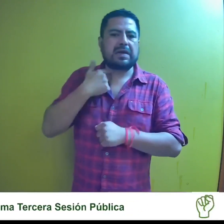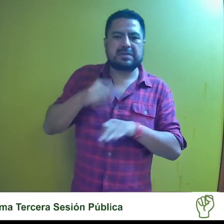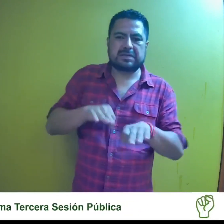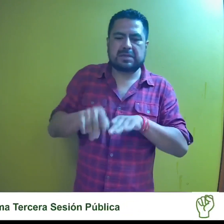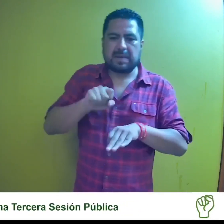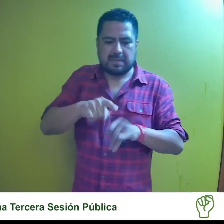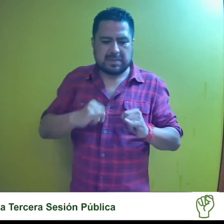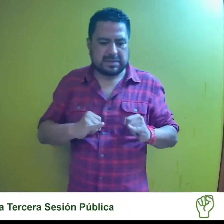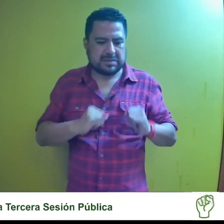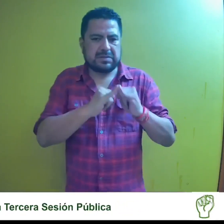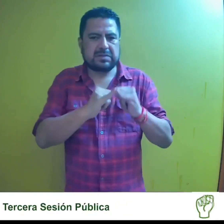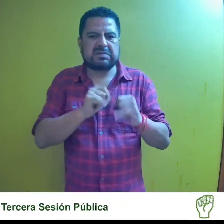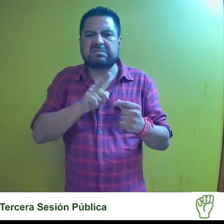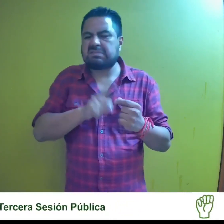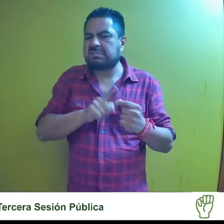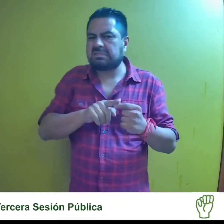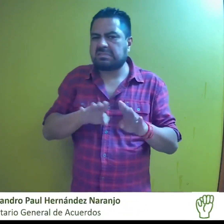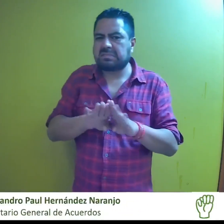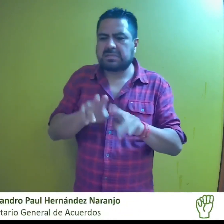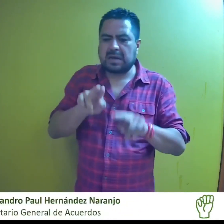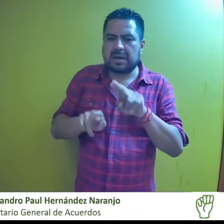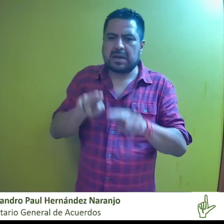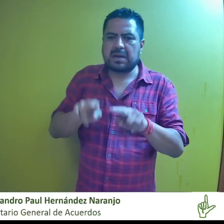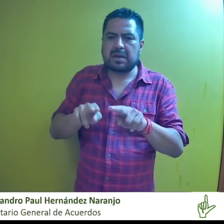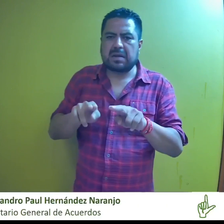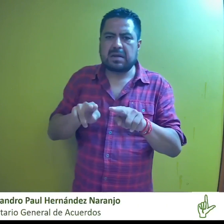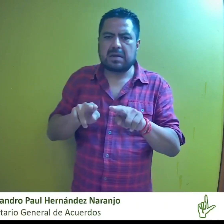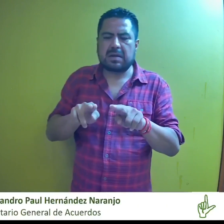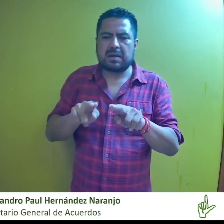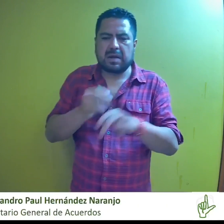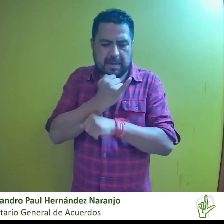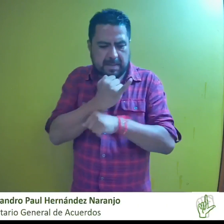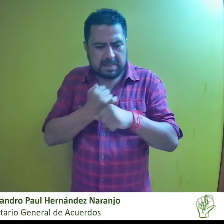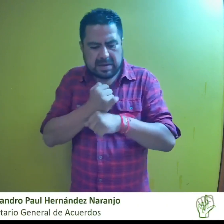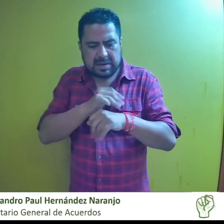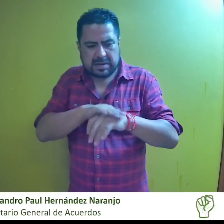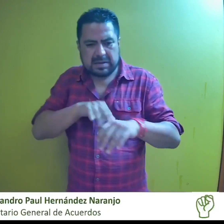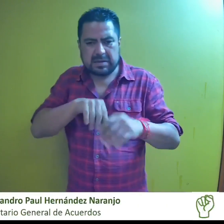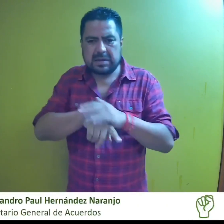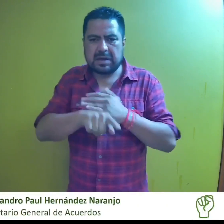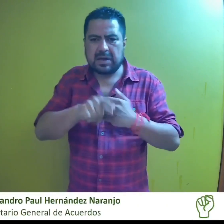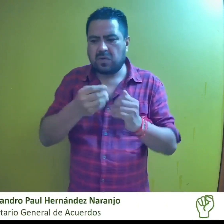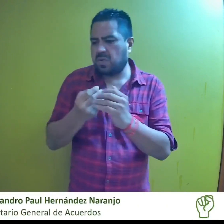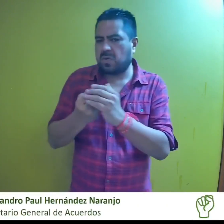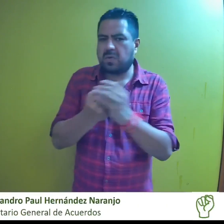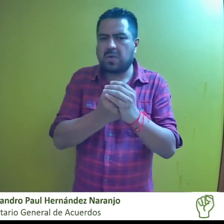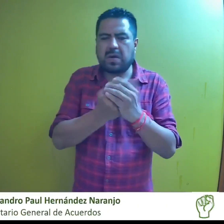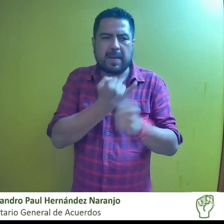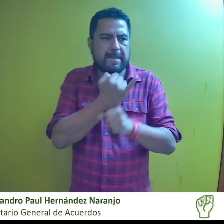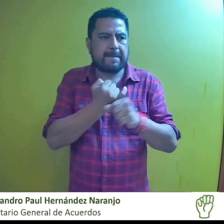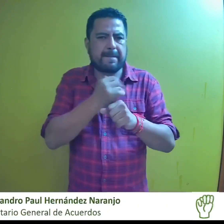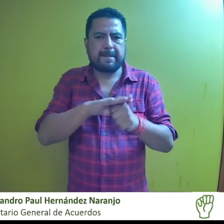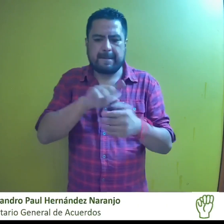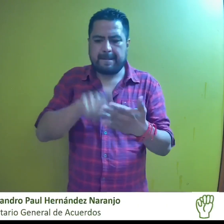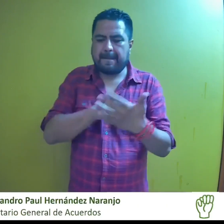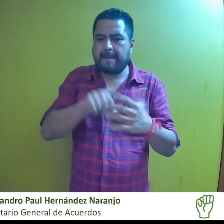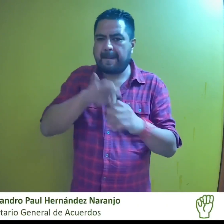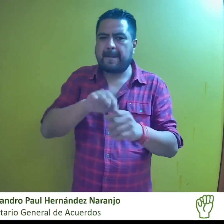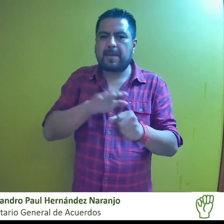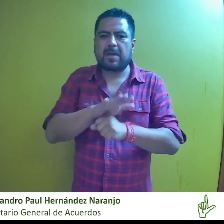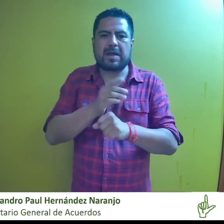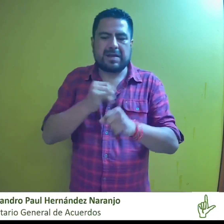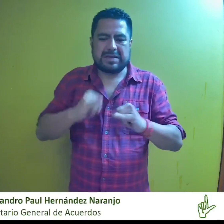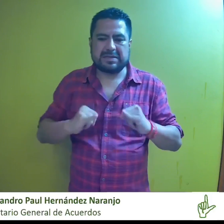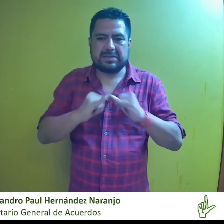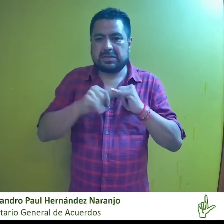este mismo órgano electoral quien fungió con la categoría de investigador al centro de capacitación e investigación electoral de este